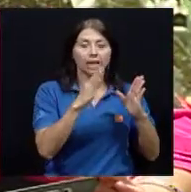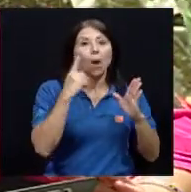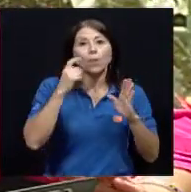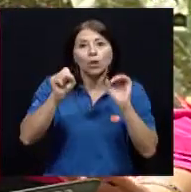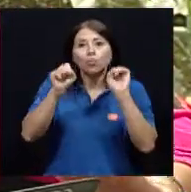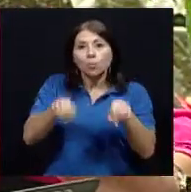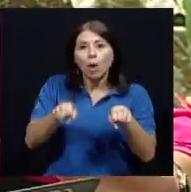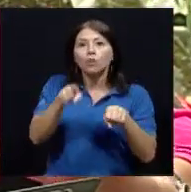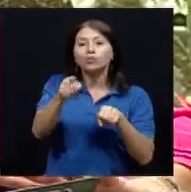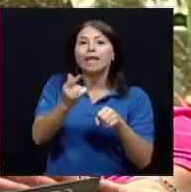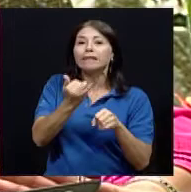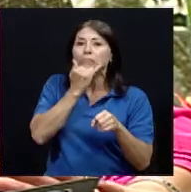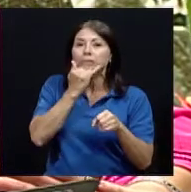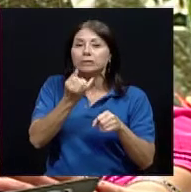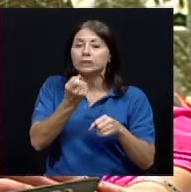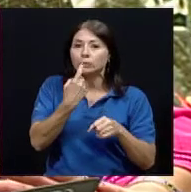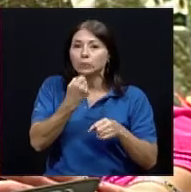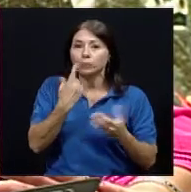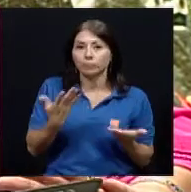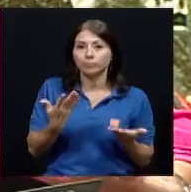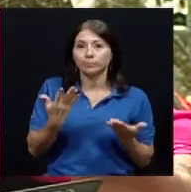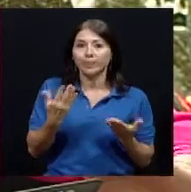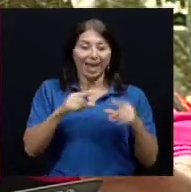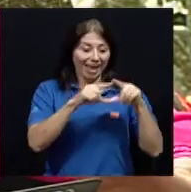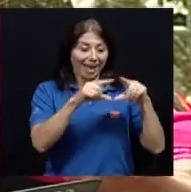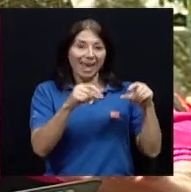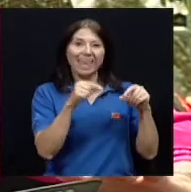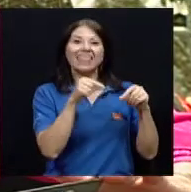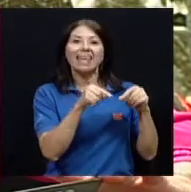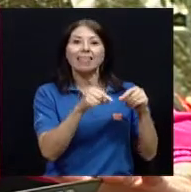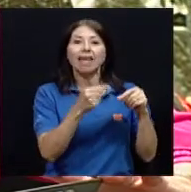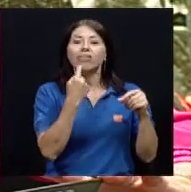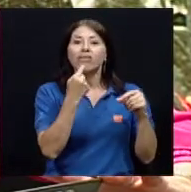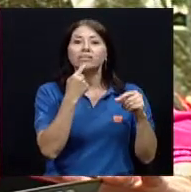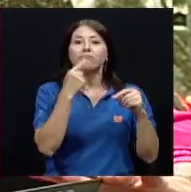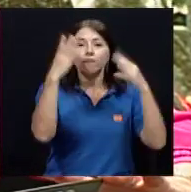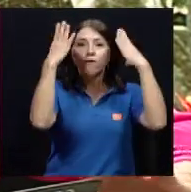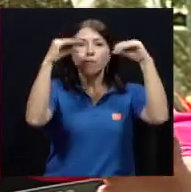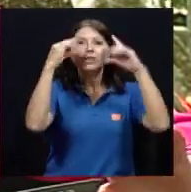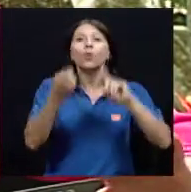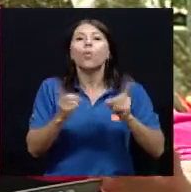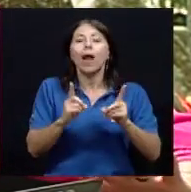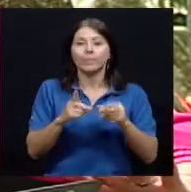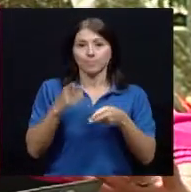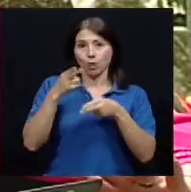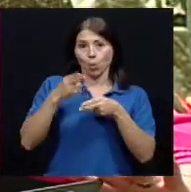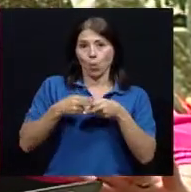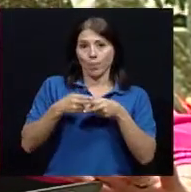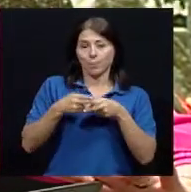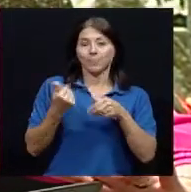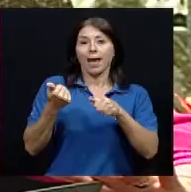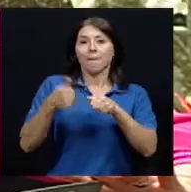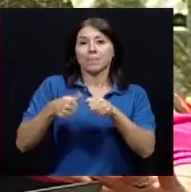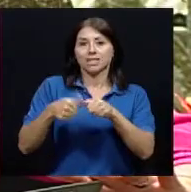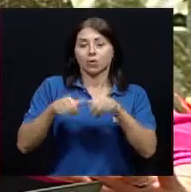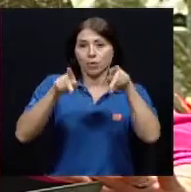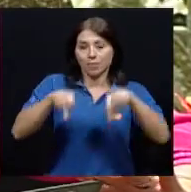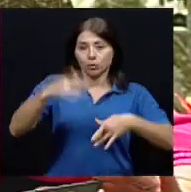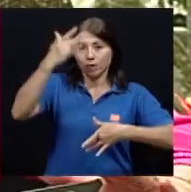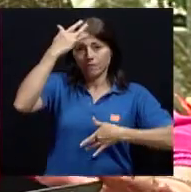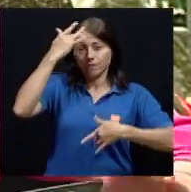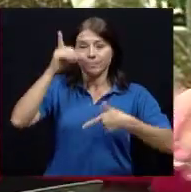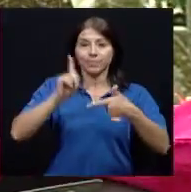tener, debe tener el nombre y apellido del paciente, la identificación del paciente, el nombre y la concentración del